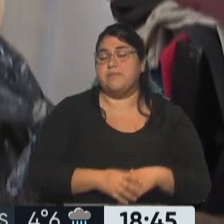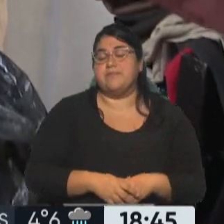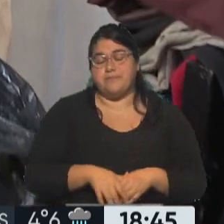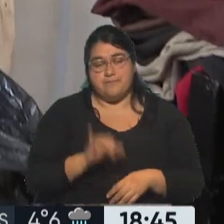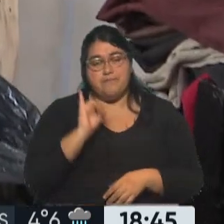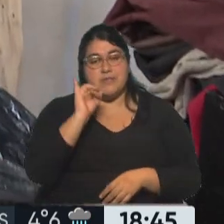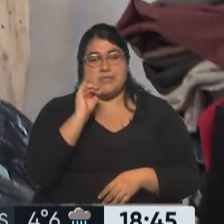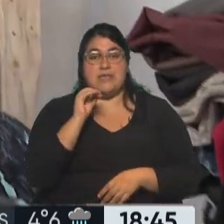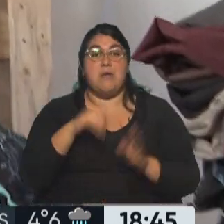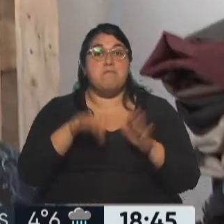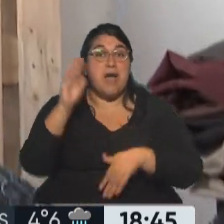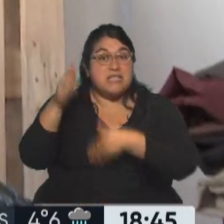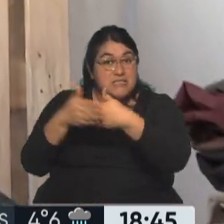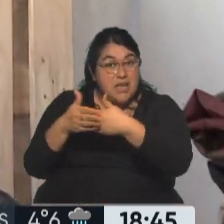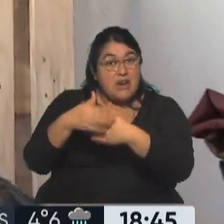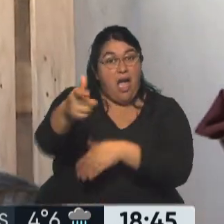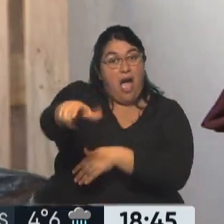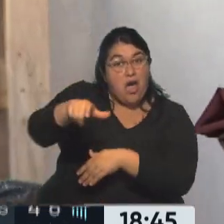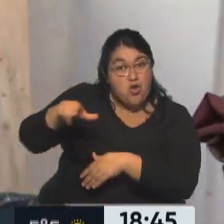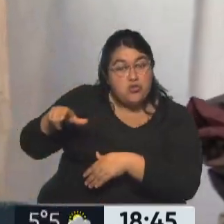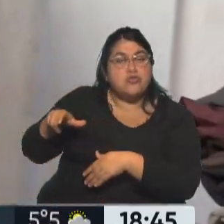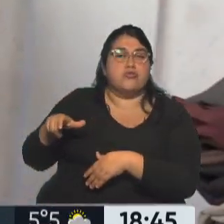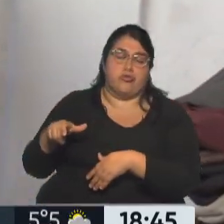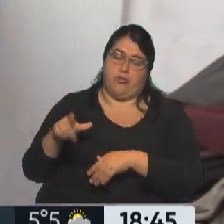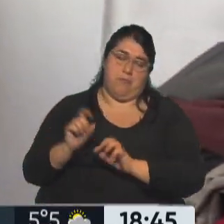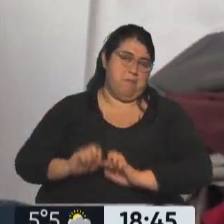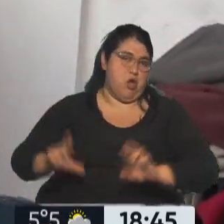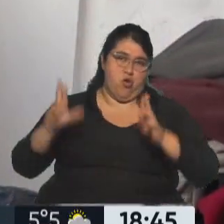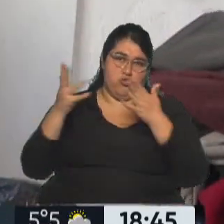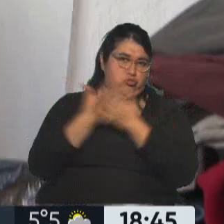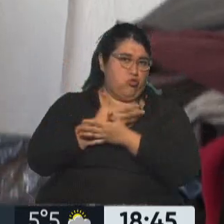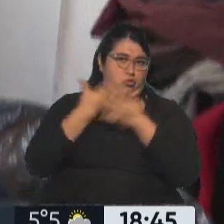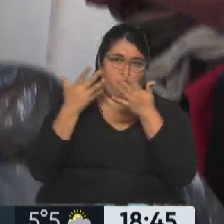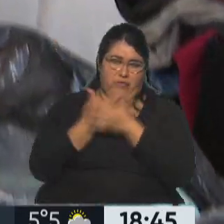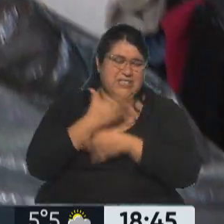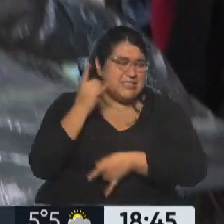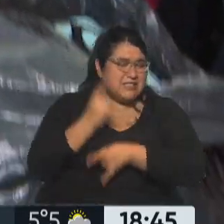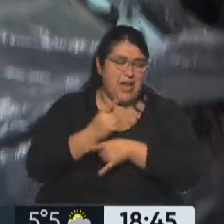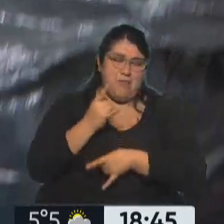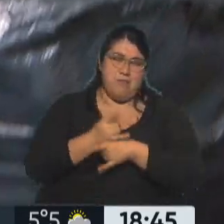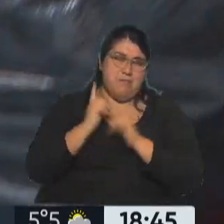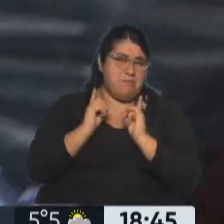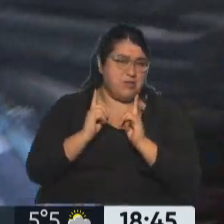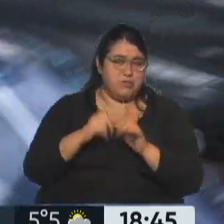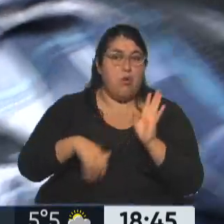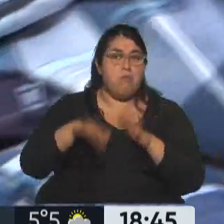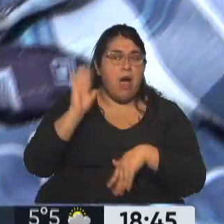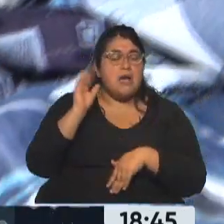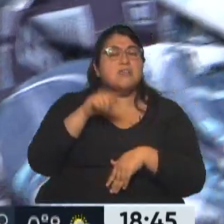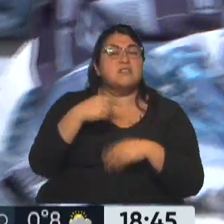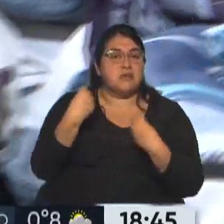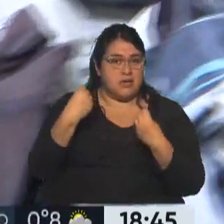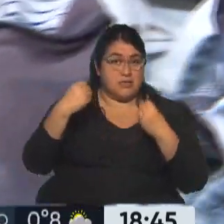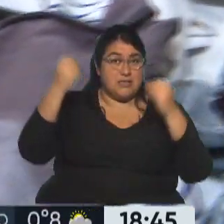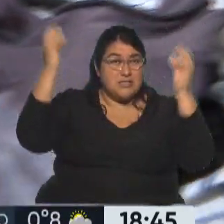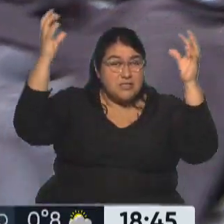a la ribera de los arroyos se llevaron la peor parte, es lo que siempre pasa. Llama más la atención cuando son lluvias